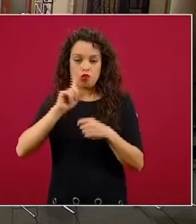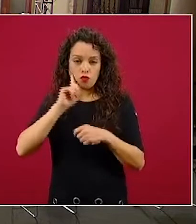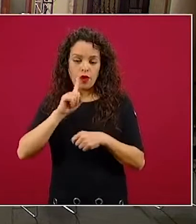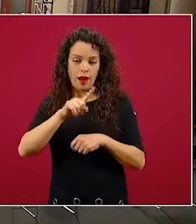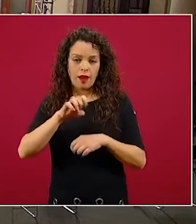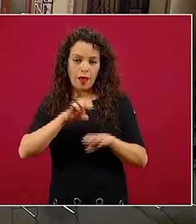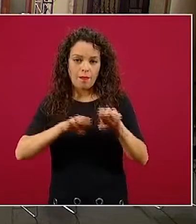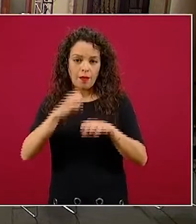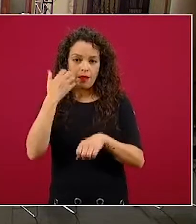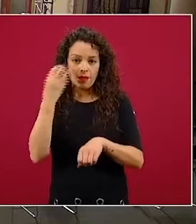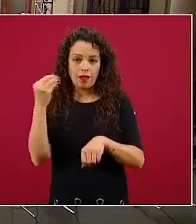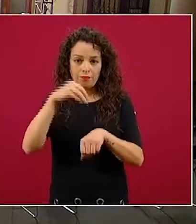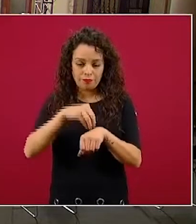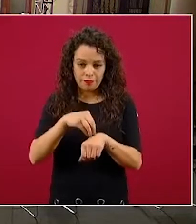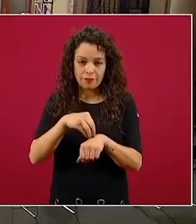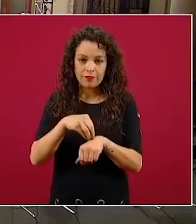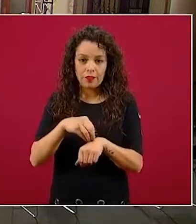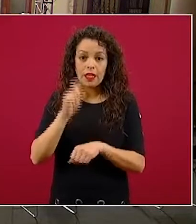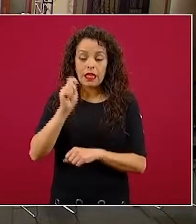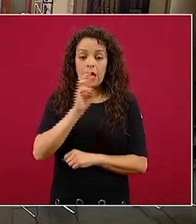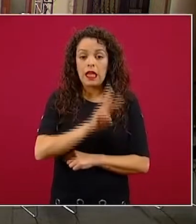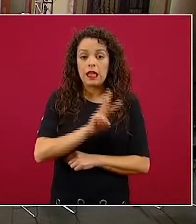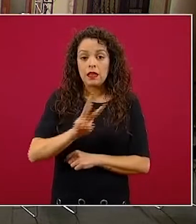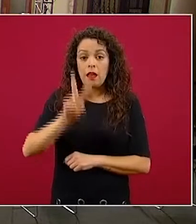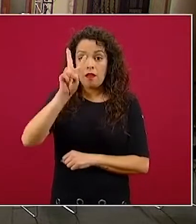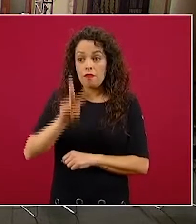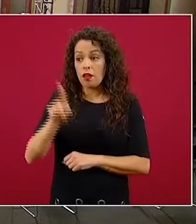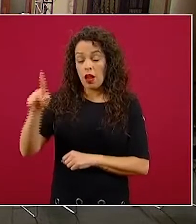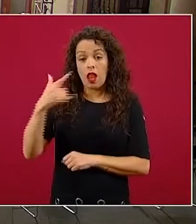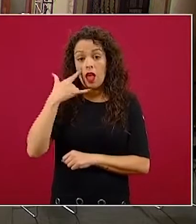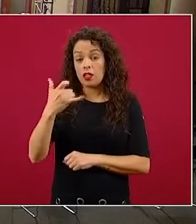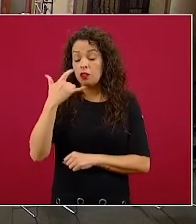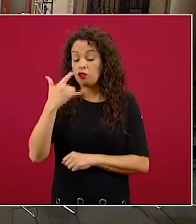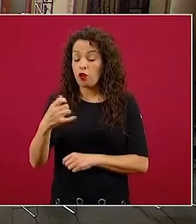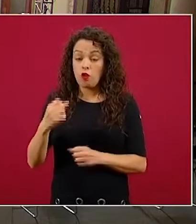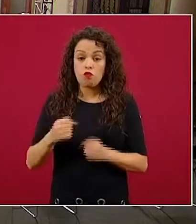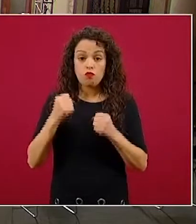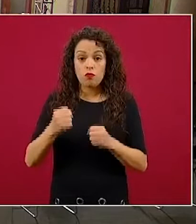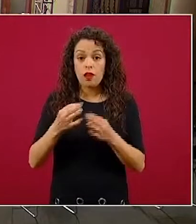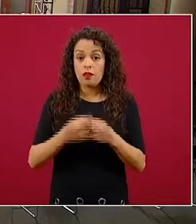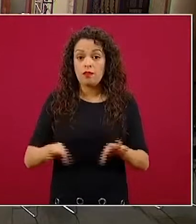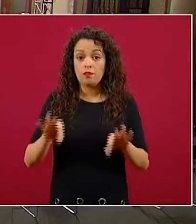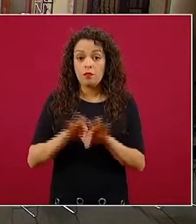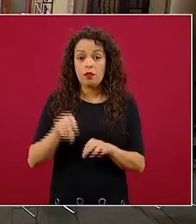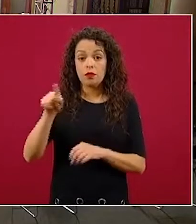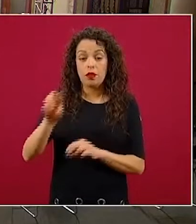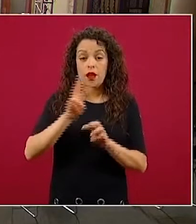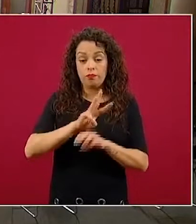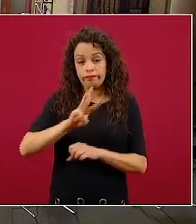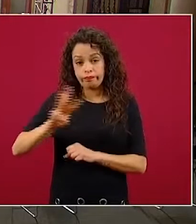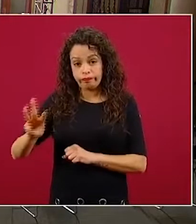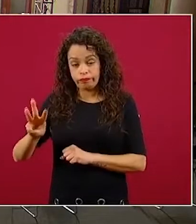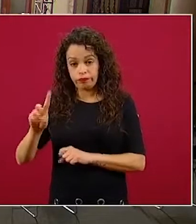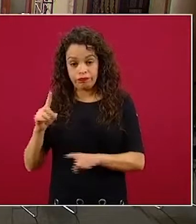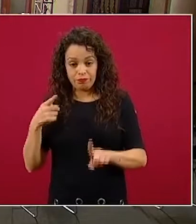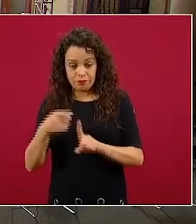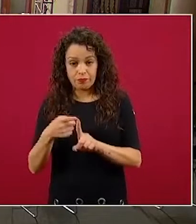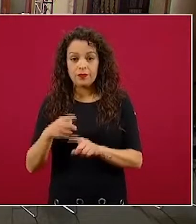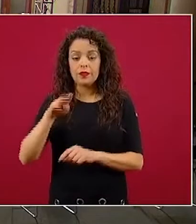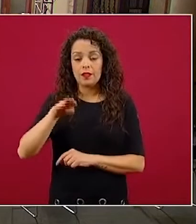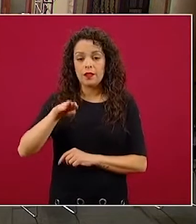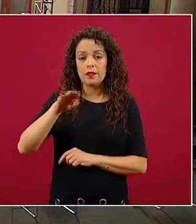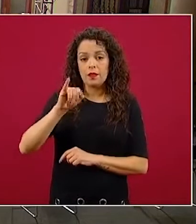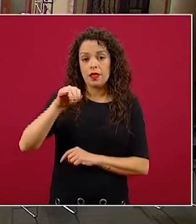la Secretaría de Economía ha hecho realmente un esfuerzo muy importante, entre ellos mi pymes.mx, pero también para aprovechar